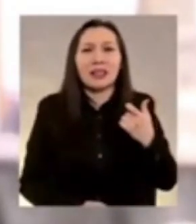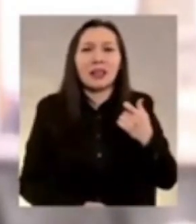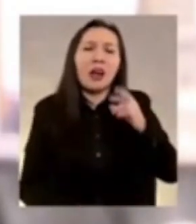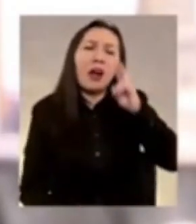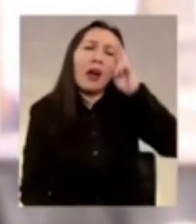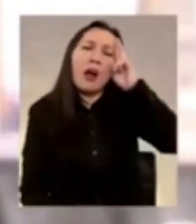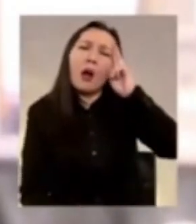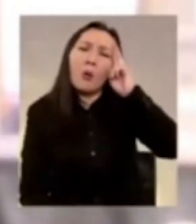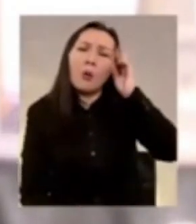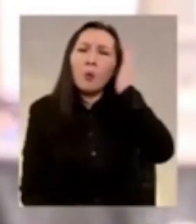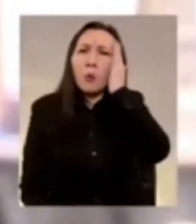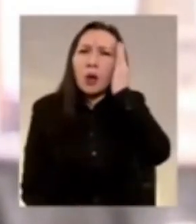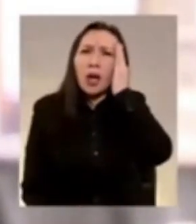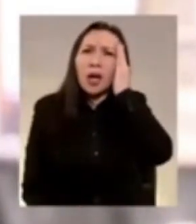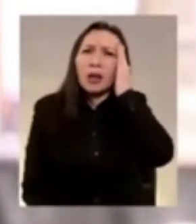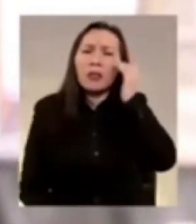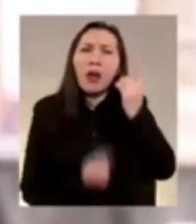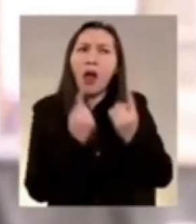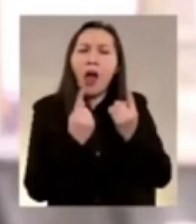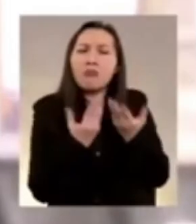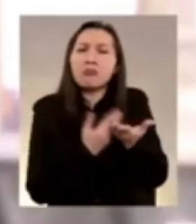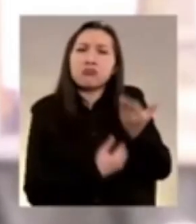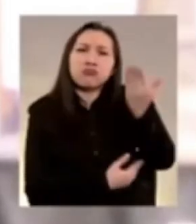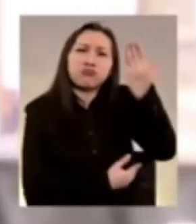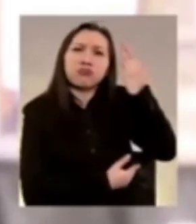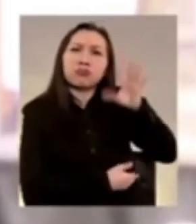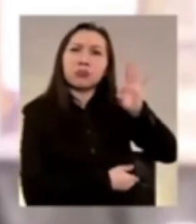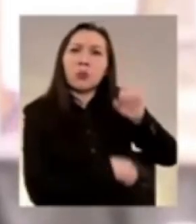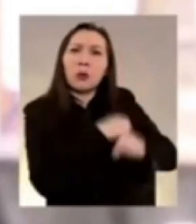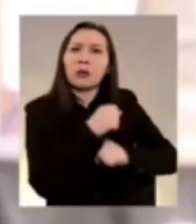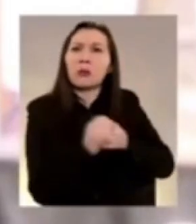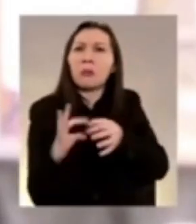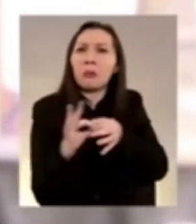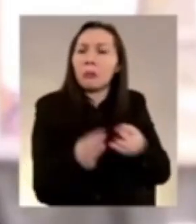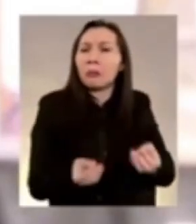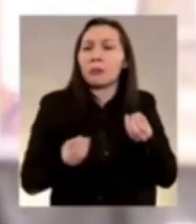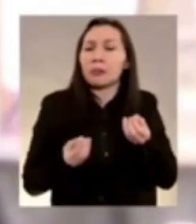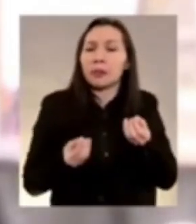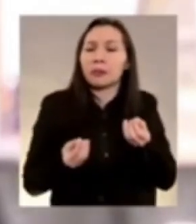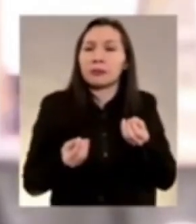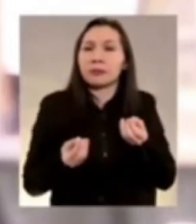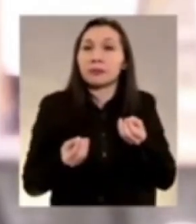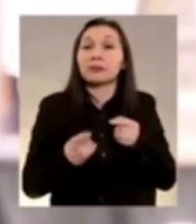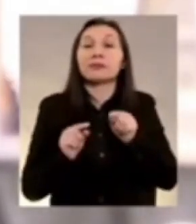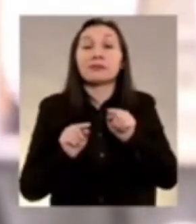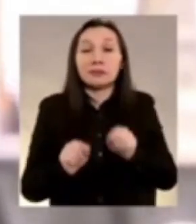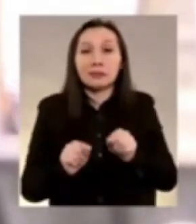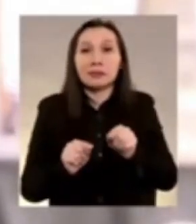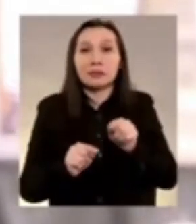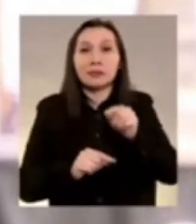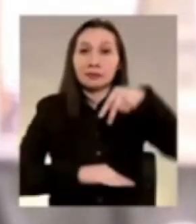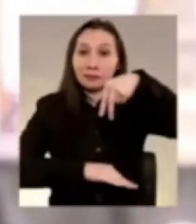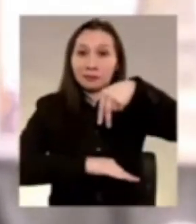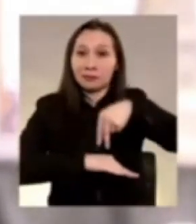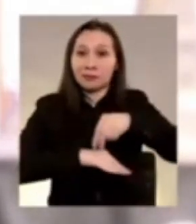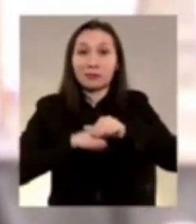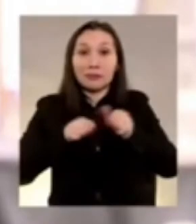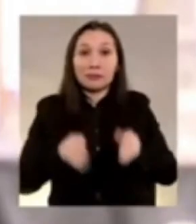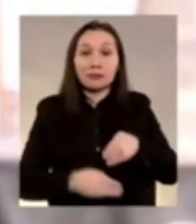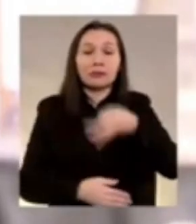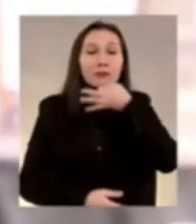rememorar algo que pasó hace 50 años? y por eso desde este podio